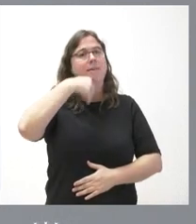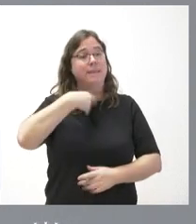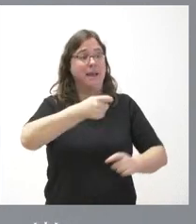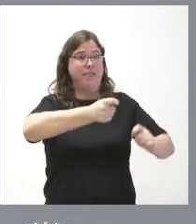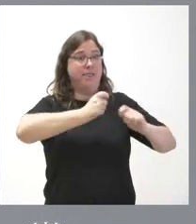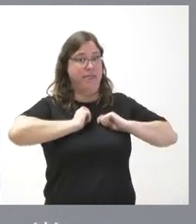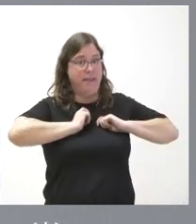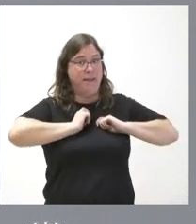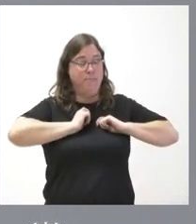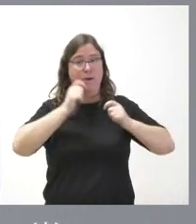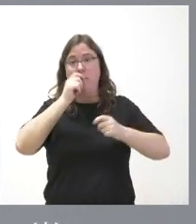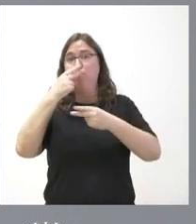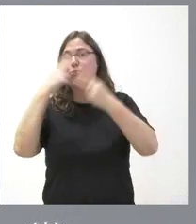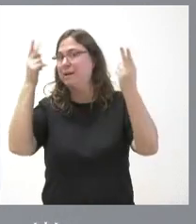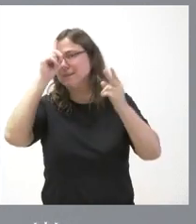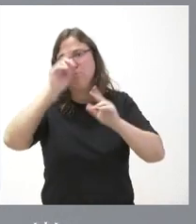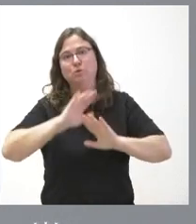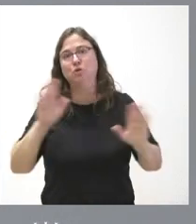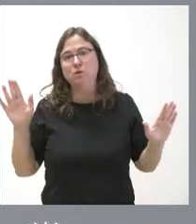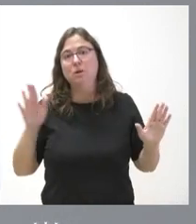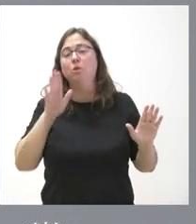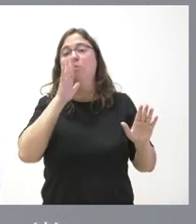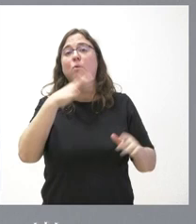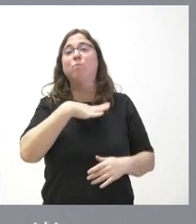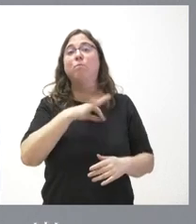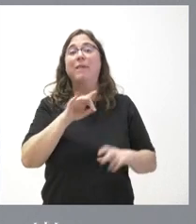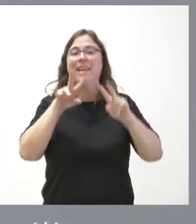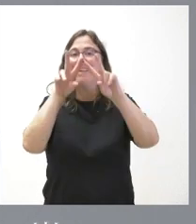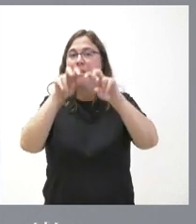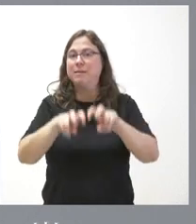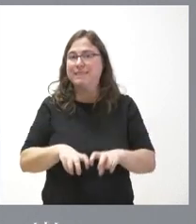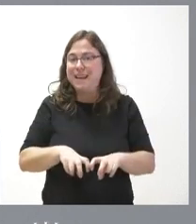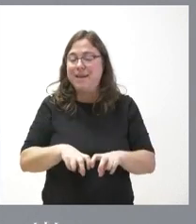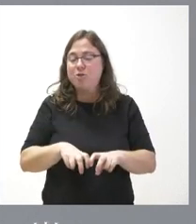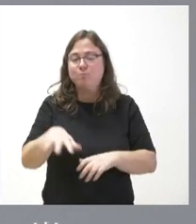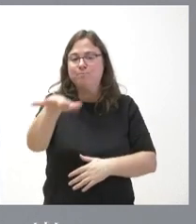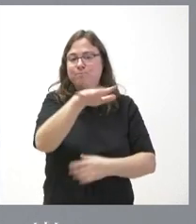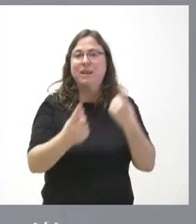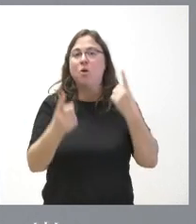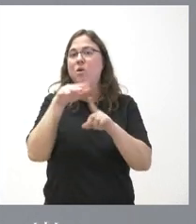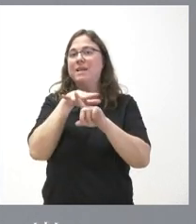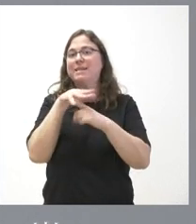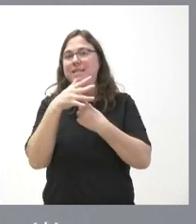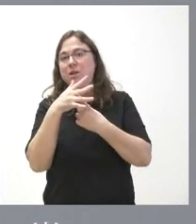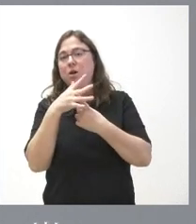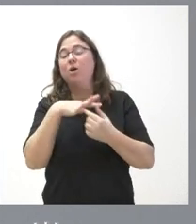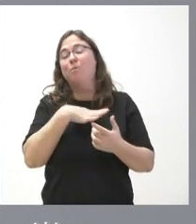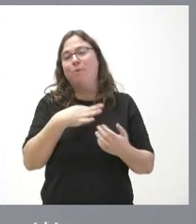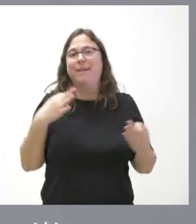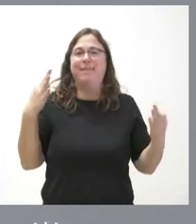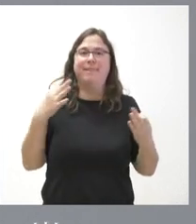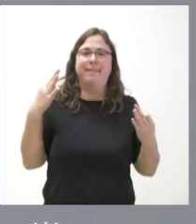documentación para que pueda ser pública porque quizá el término de investigación de los yacimientos en algunas circunstancias pues exige